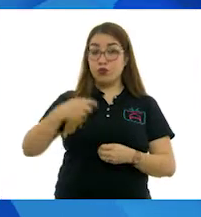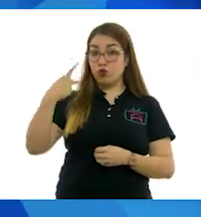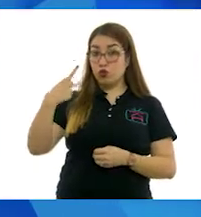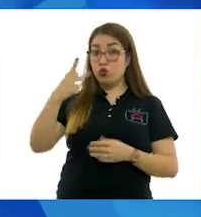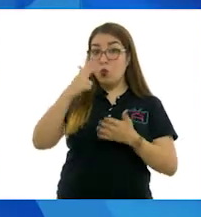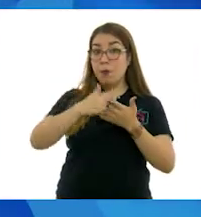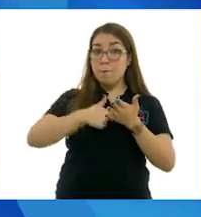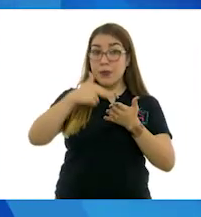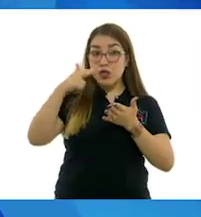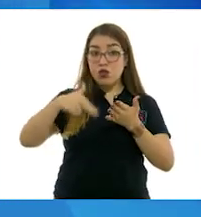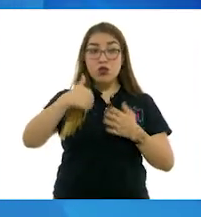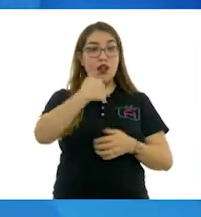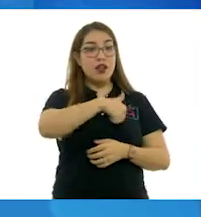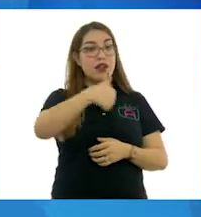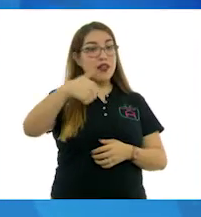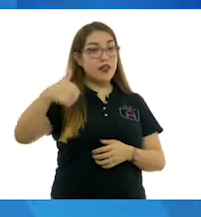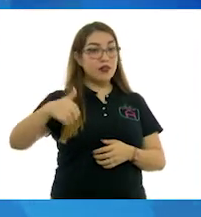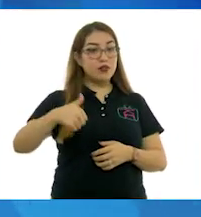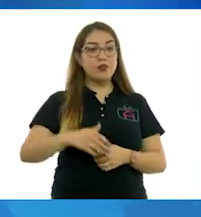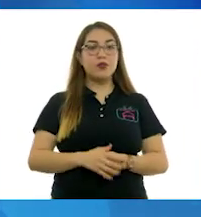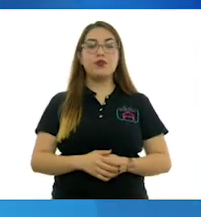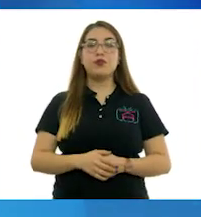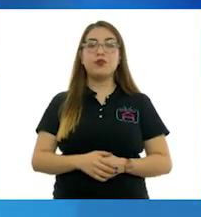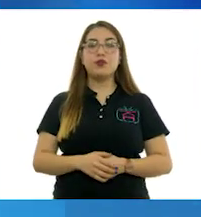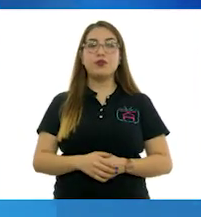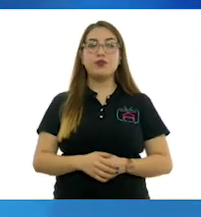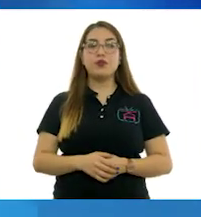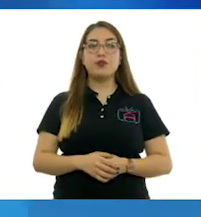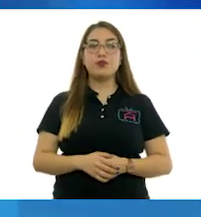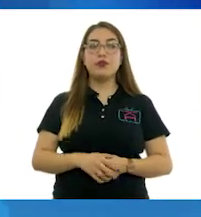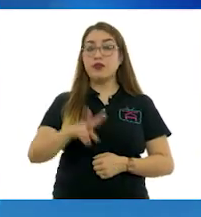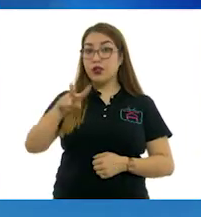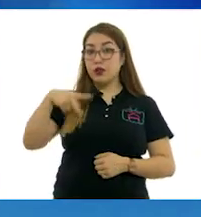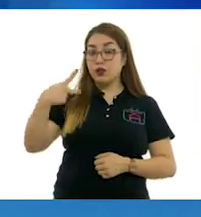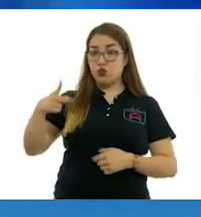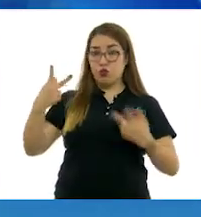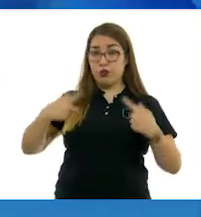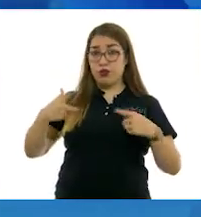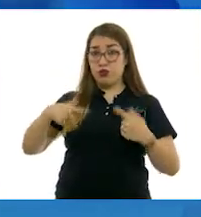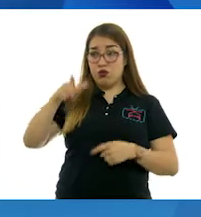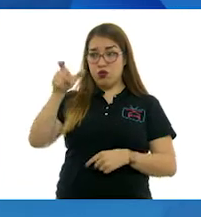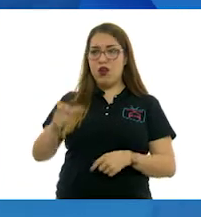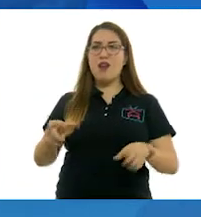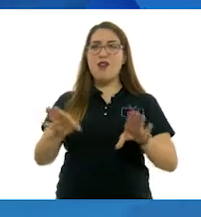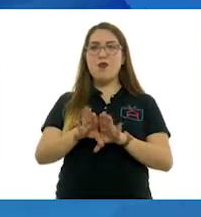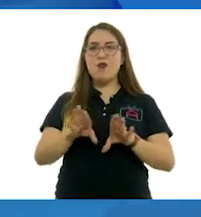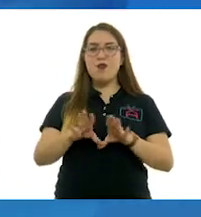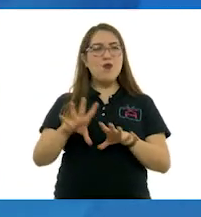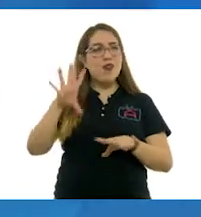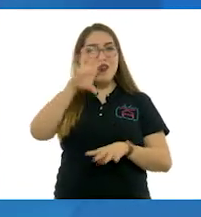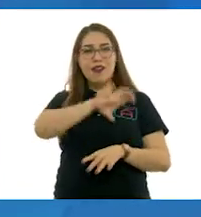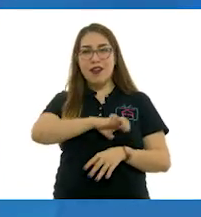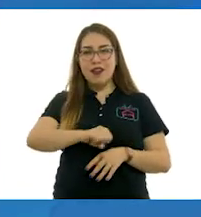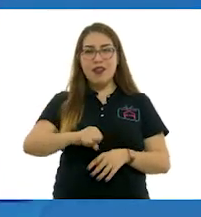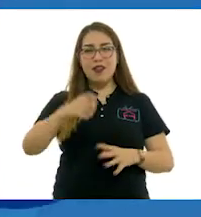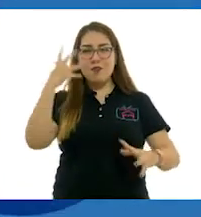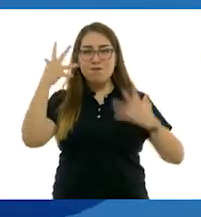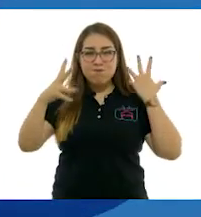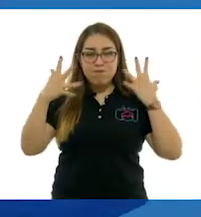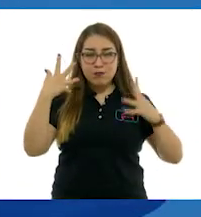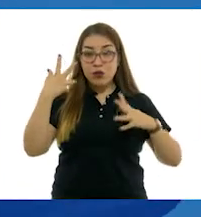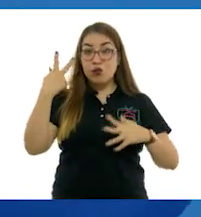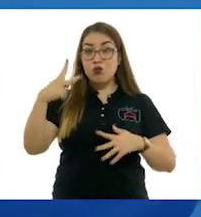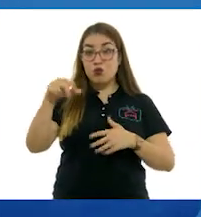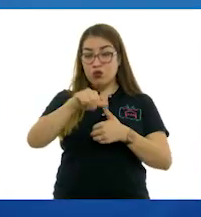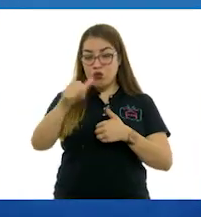de su pintura decauce a la expresión vehemente de una personalidad apasionada para la que el arte es desafío y